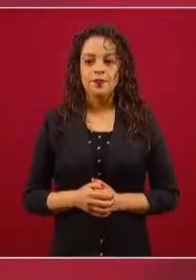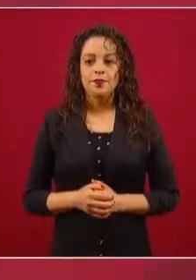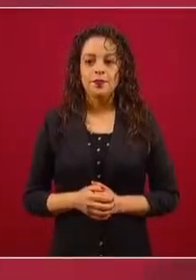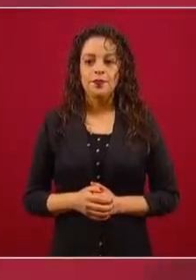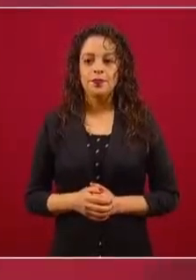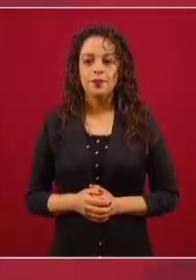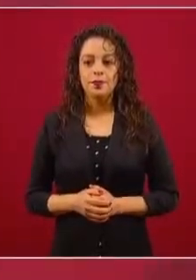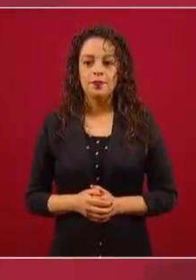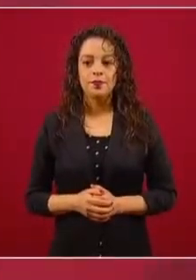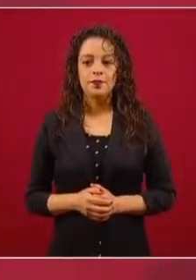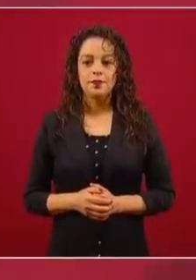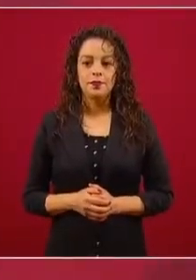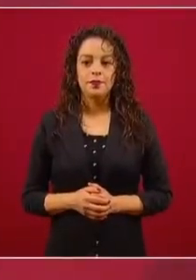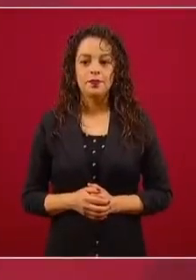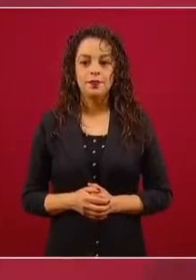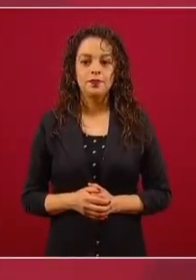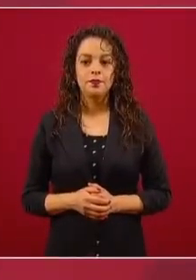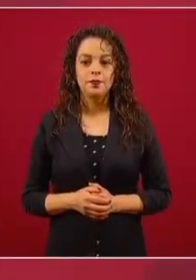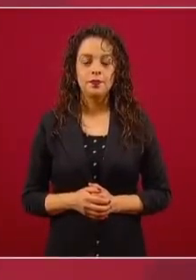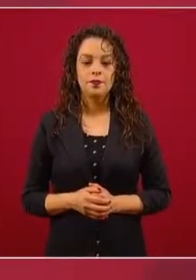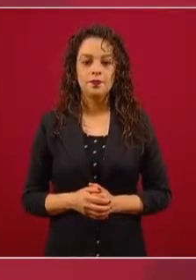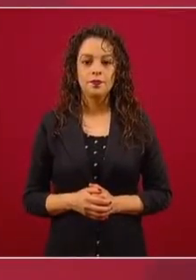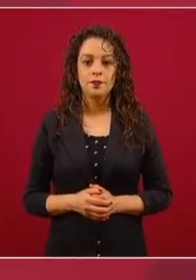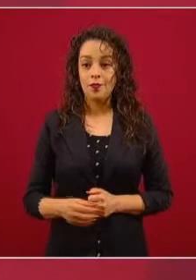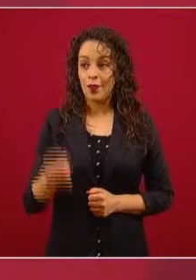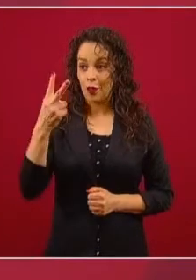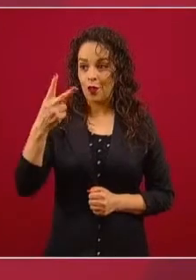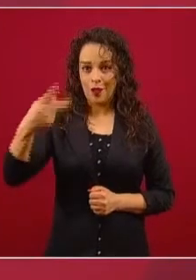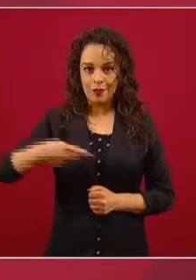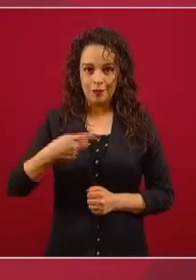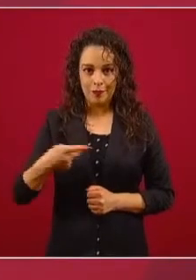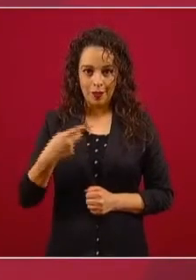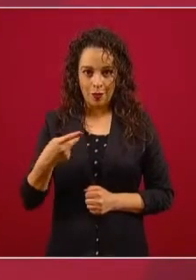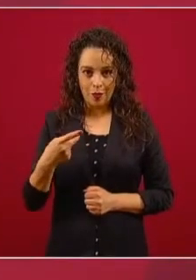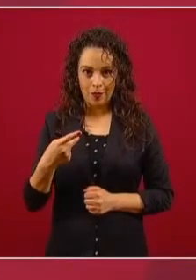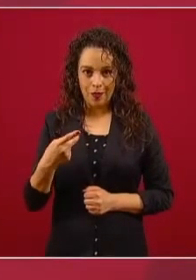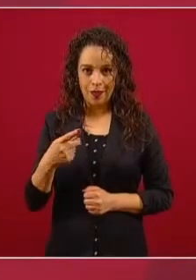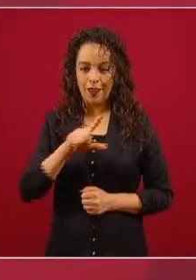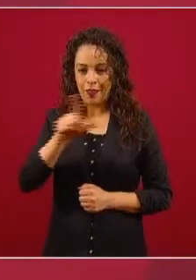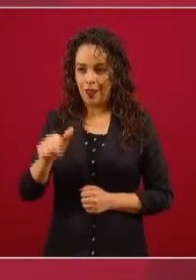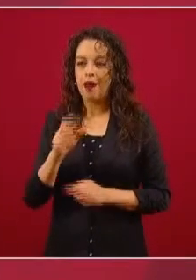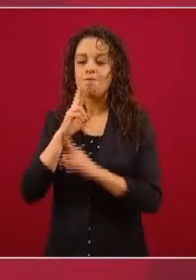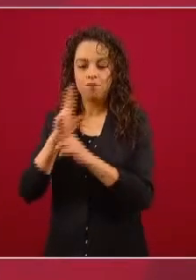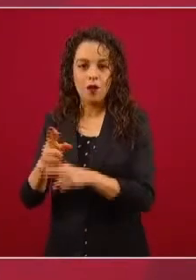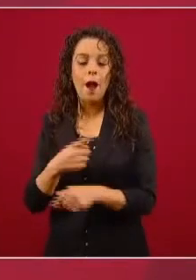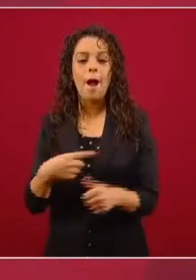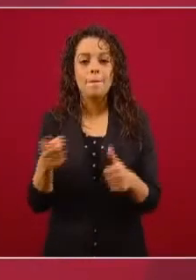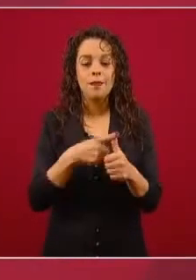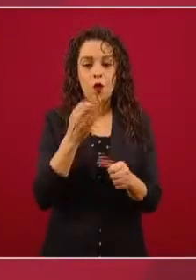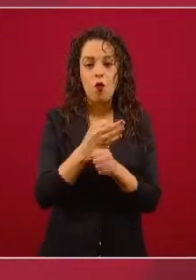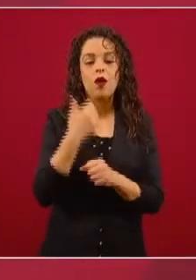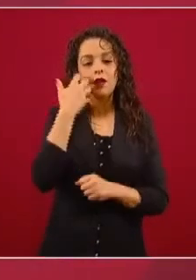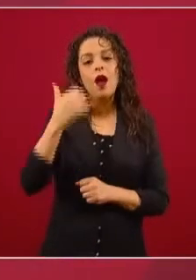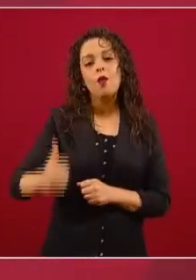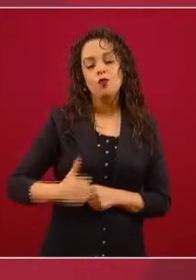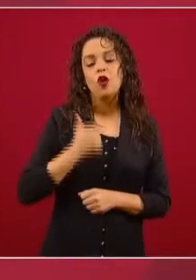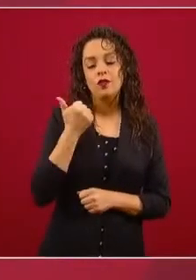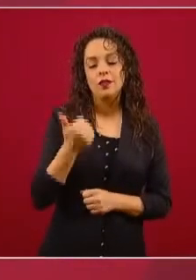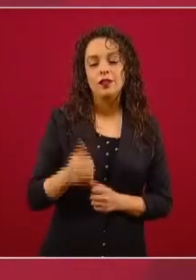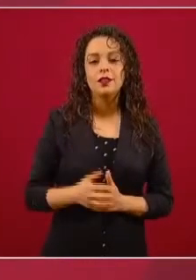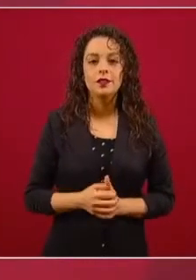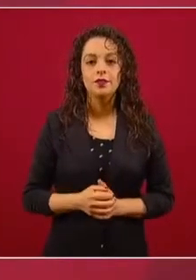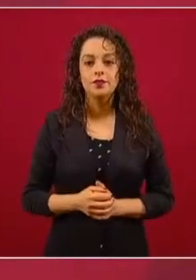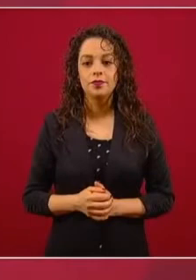vamos a… antes de contestarte tus dos preguntas, quiero aprovechar que estoy hablando de los medios para